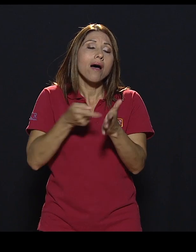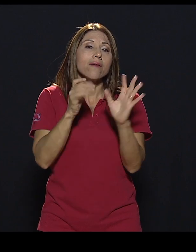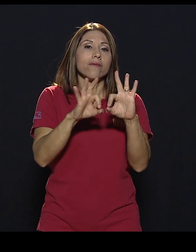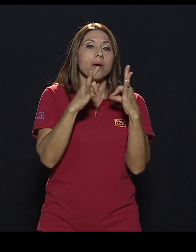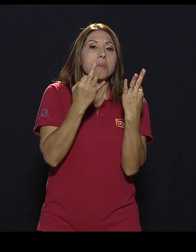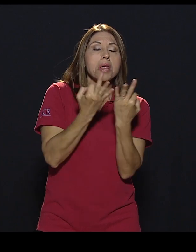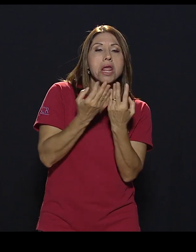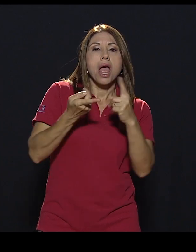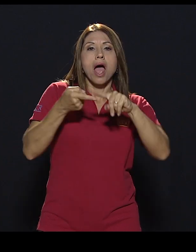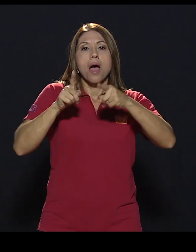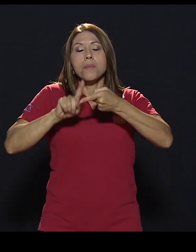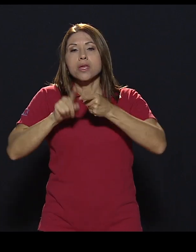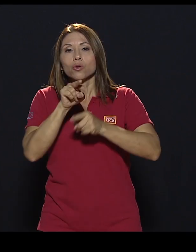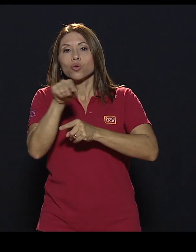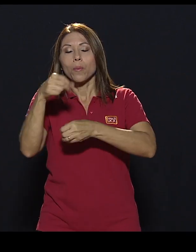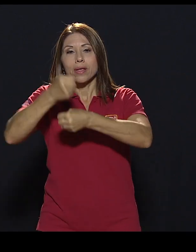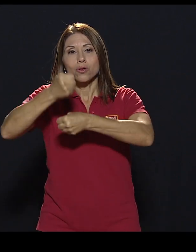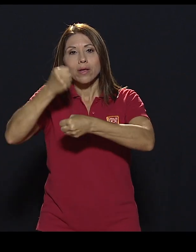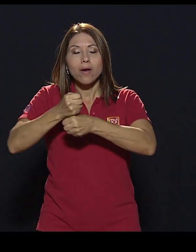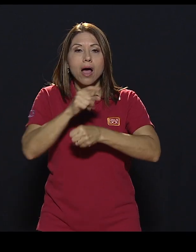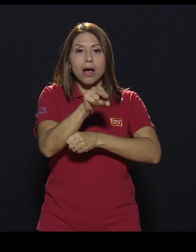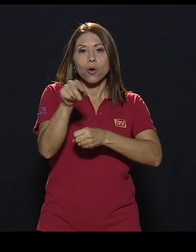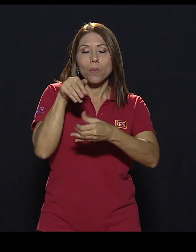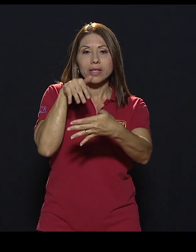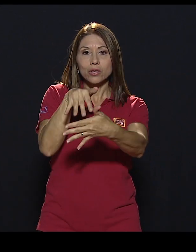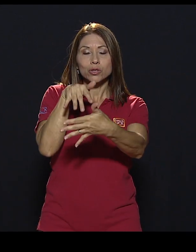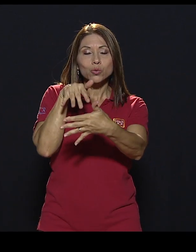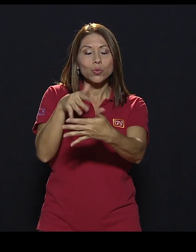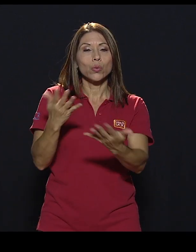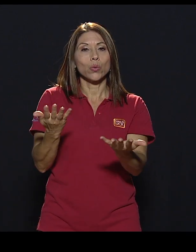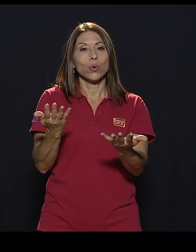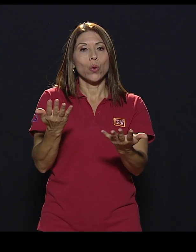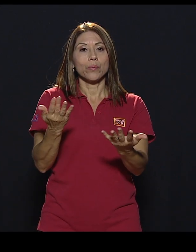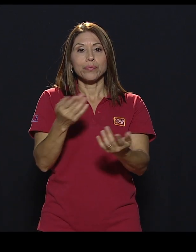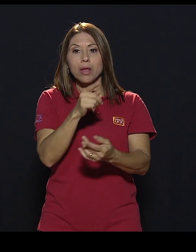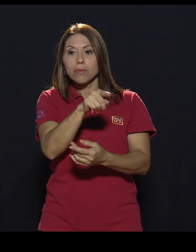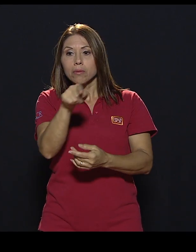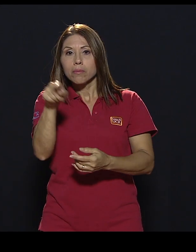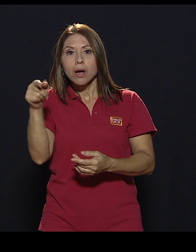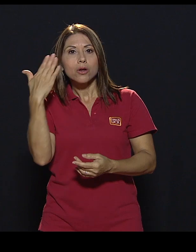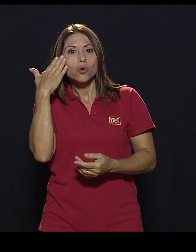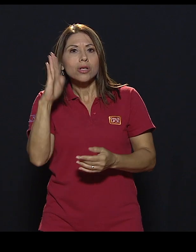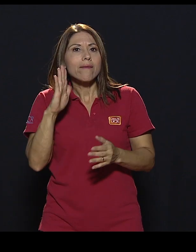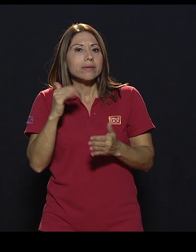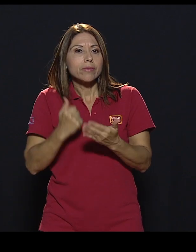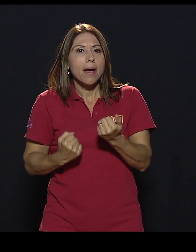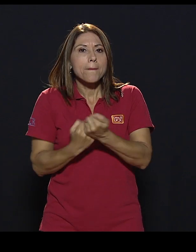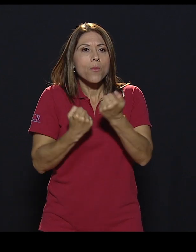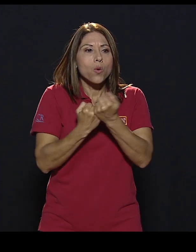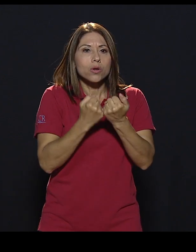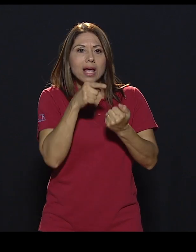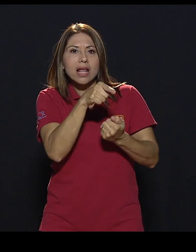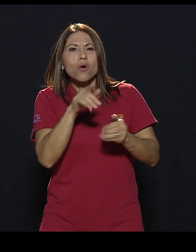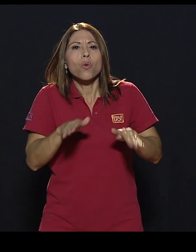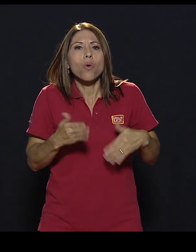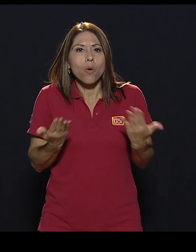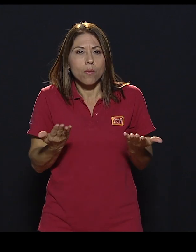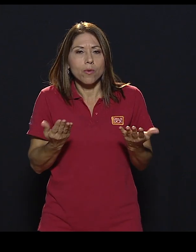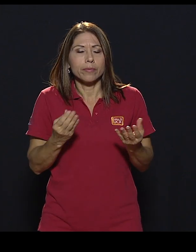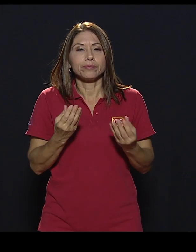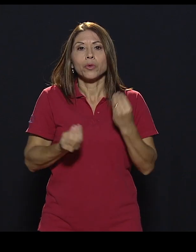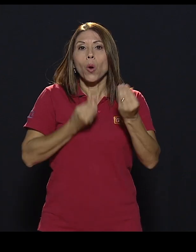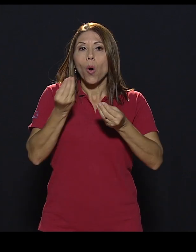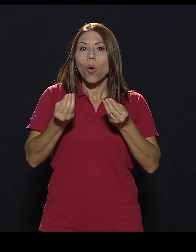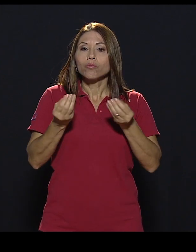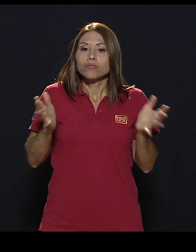amigos, que hay compañeros de trabajo o de estudio, tampoco saben cómo apoyar a esta persona o cómo propiciar